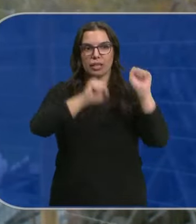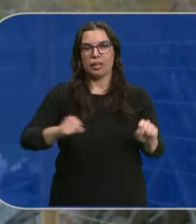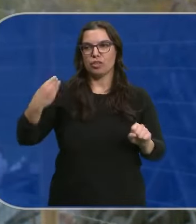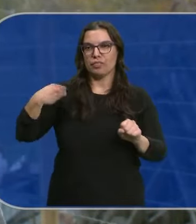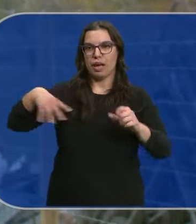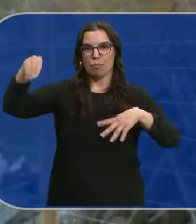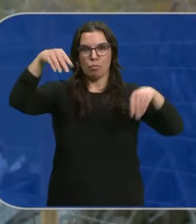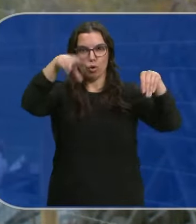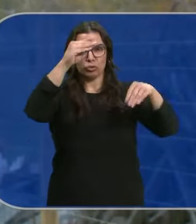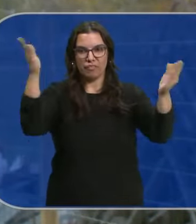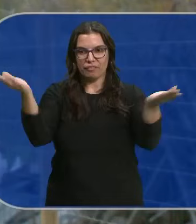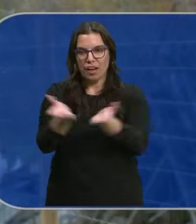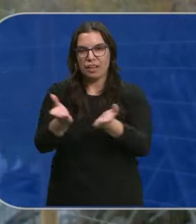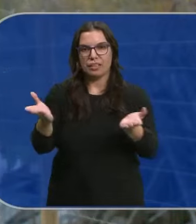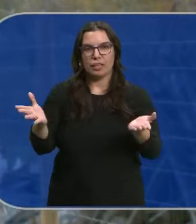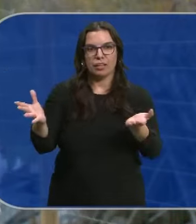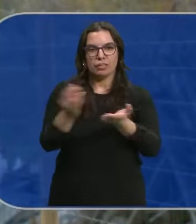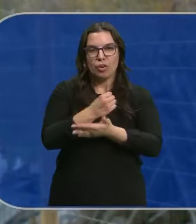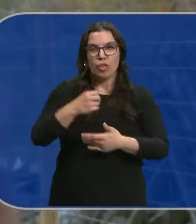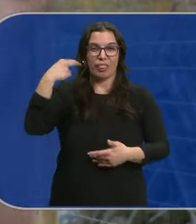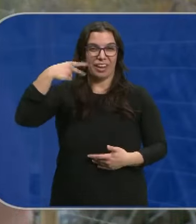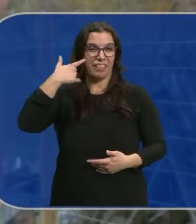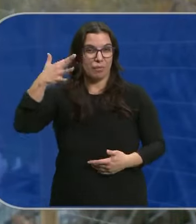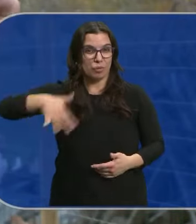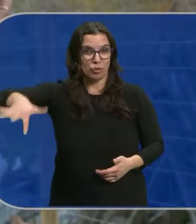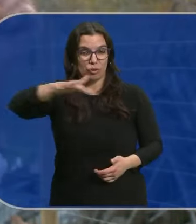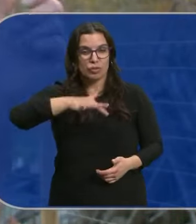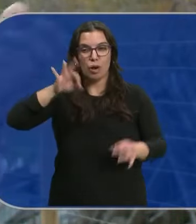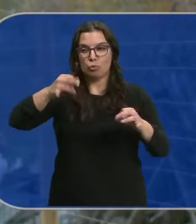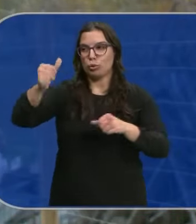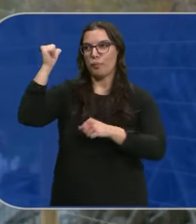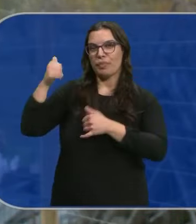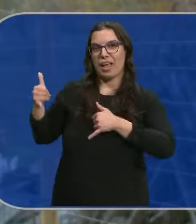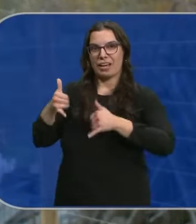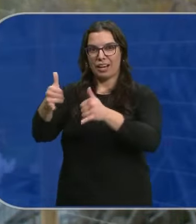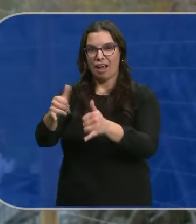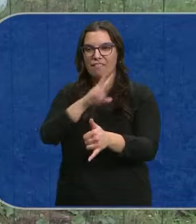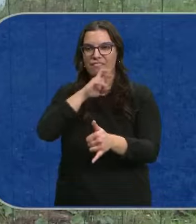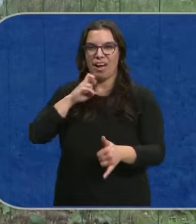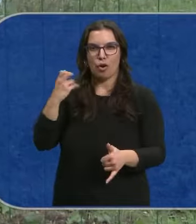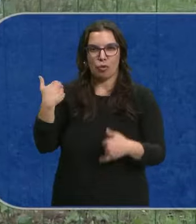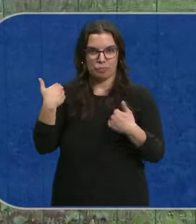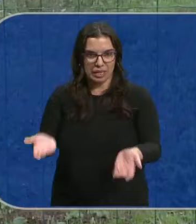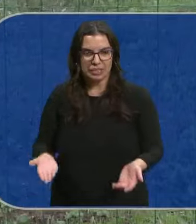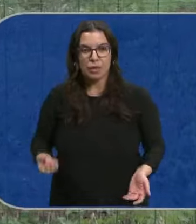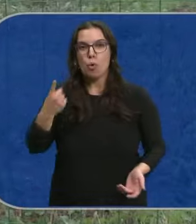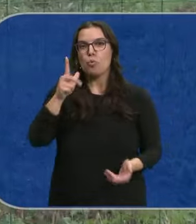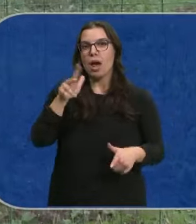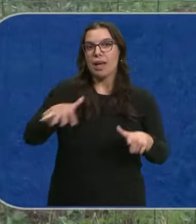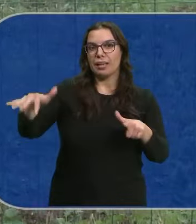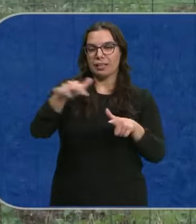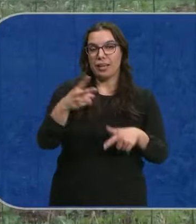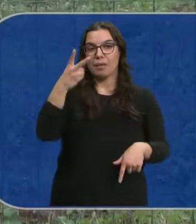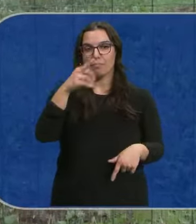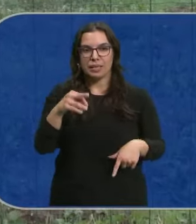montes Obarenes detrás El valle Es todo el valle A las caderechas Conocido por las cerezas Hay un río justo detrás Que le da valor A la finca Una hectárea Con una